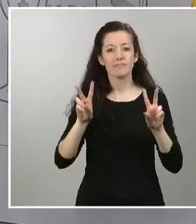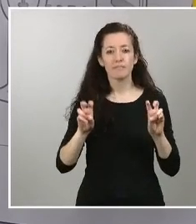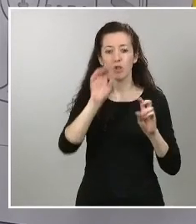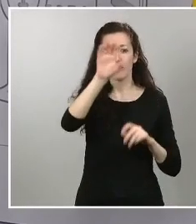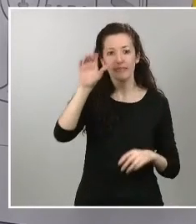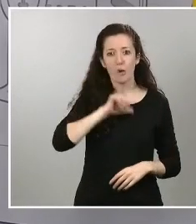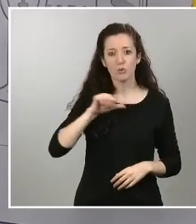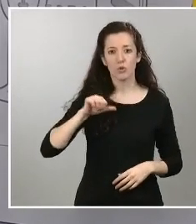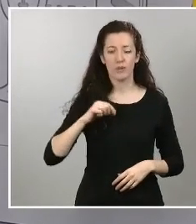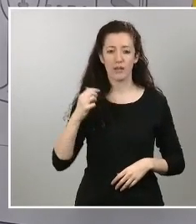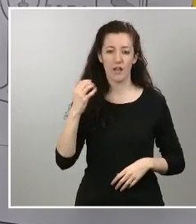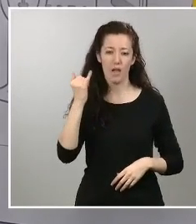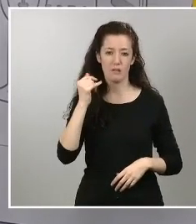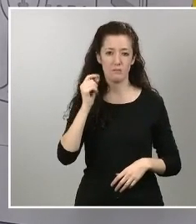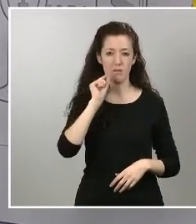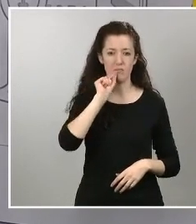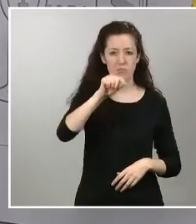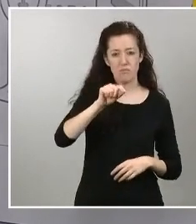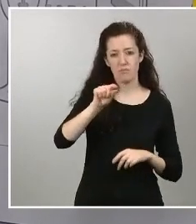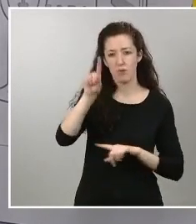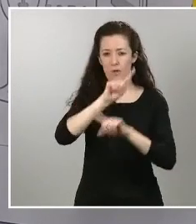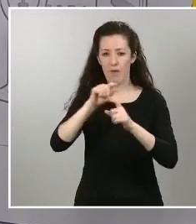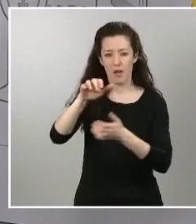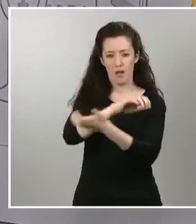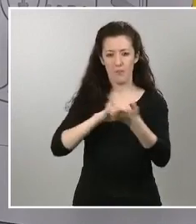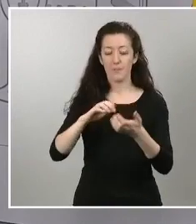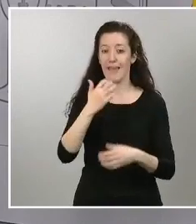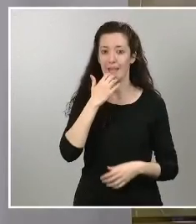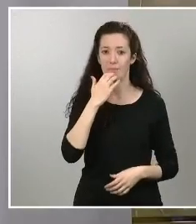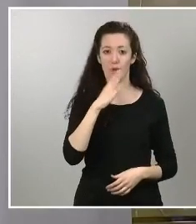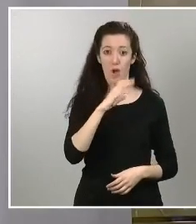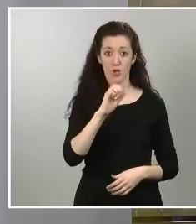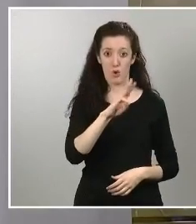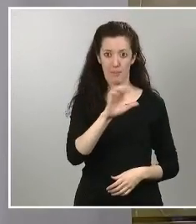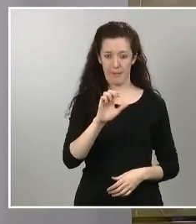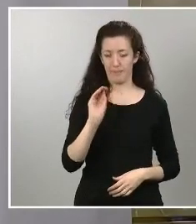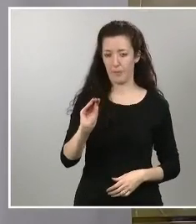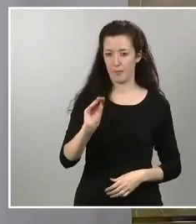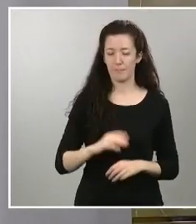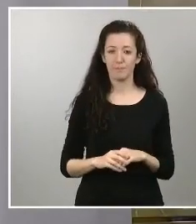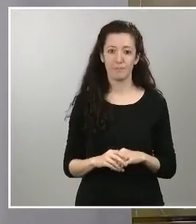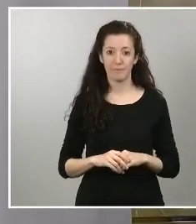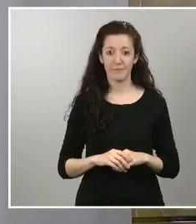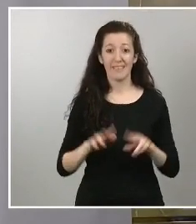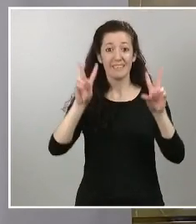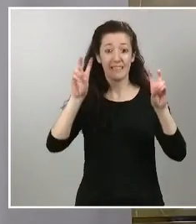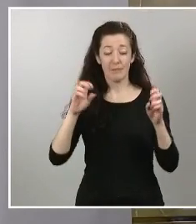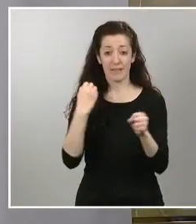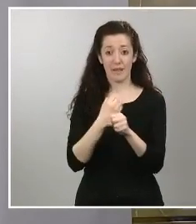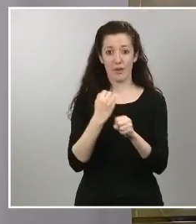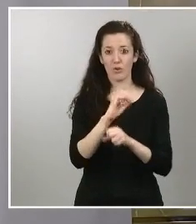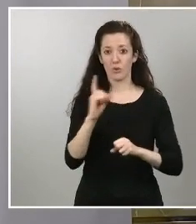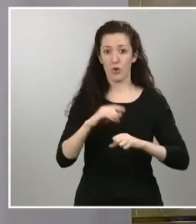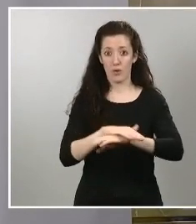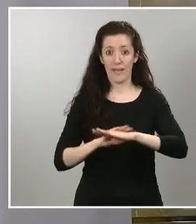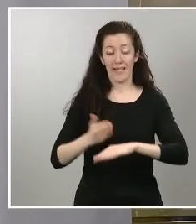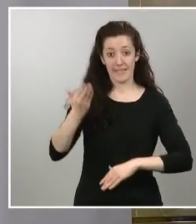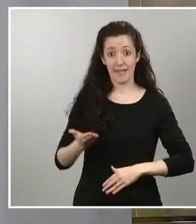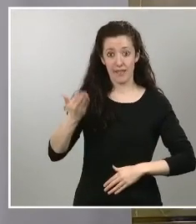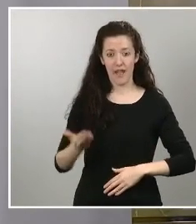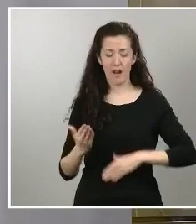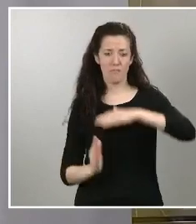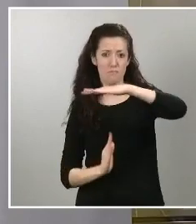COPE le pregunta la división de las comunidades autónomas ante la paralización de la actividad no esencial puede comprometer la efectividad de la entrada